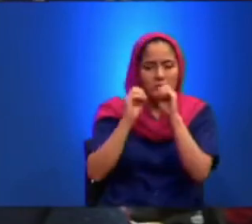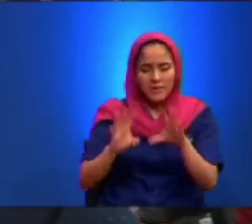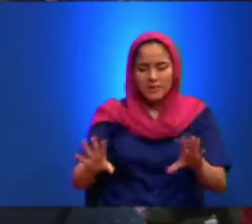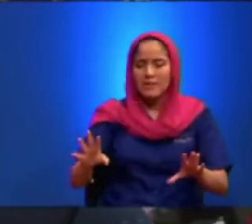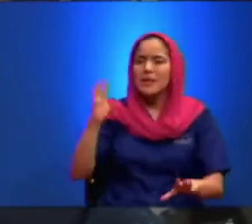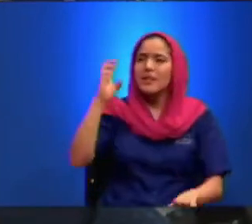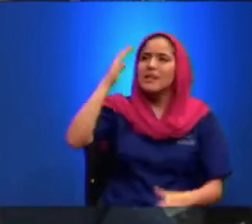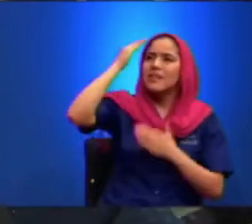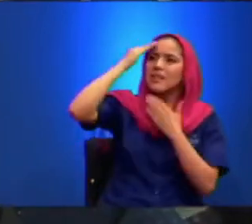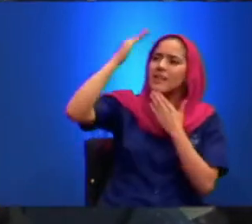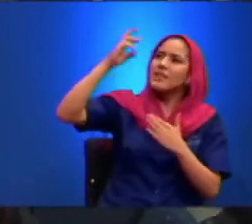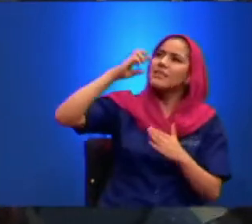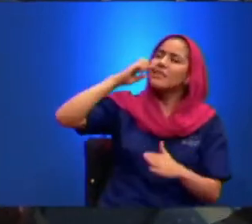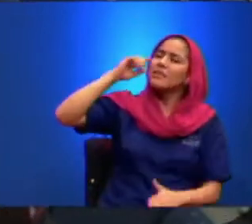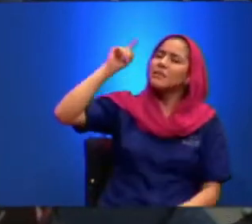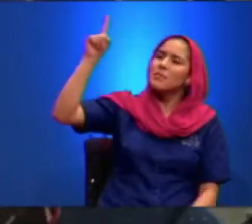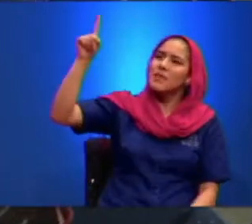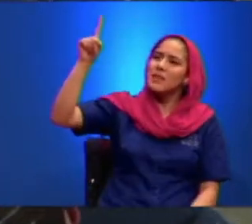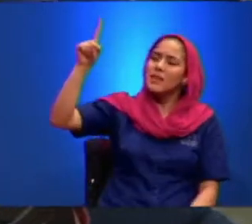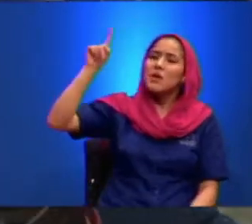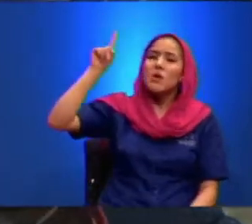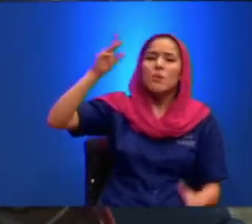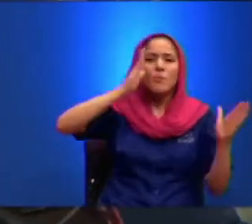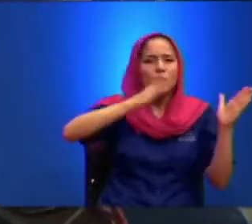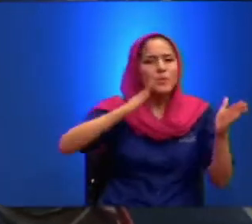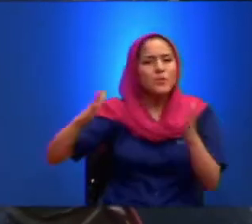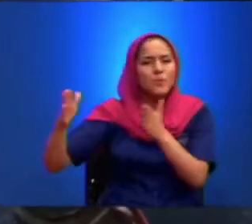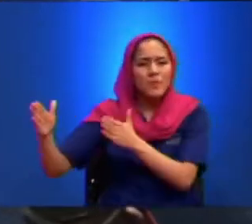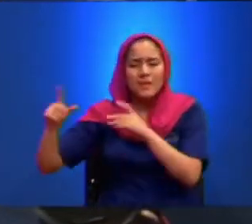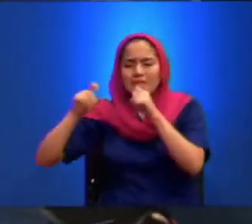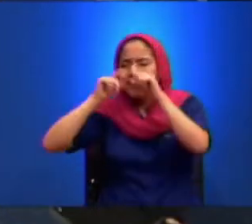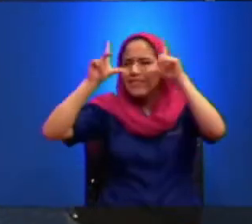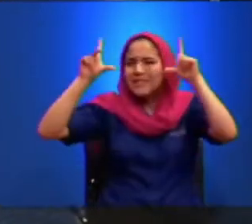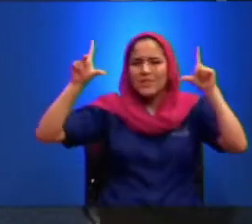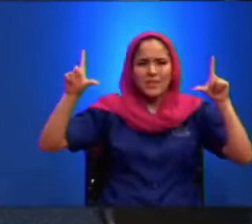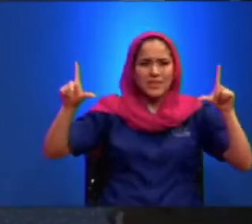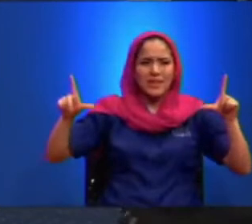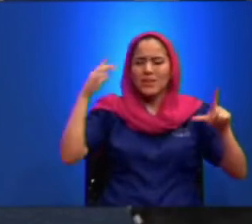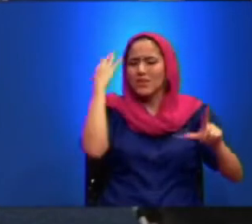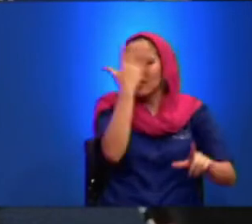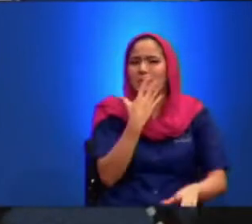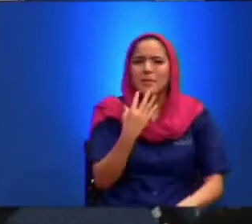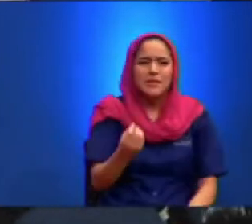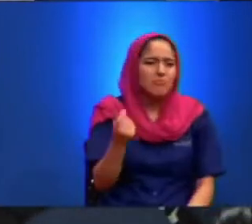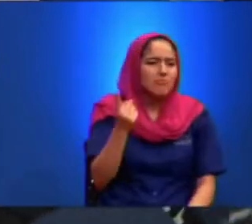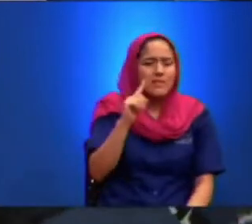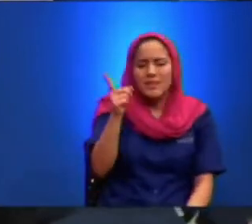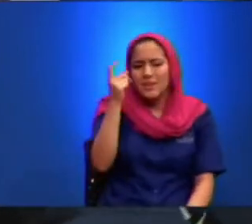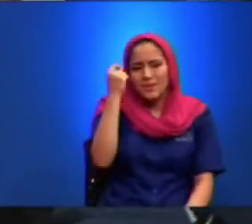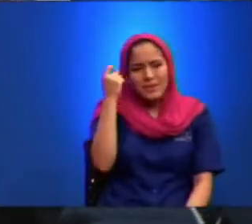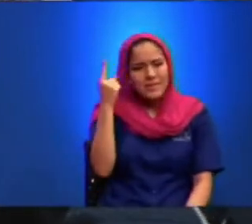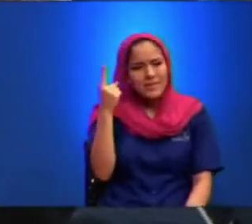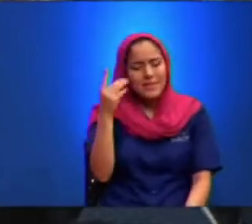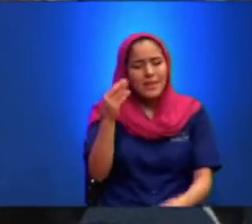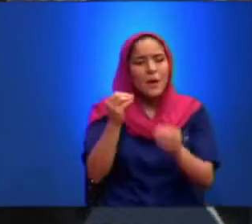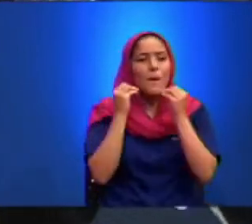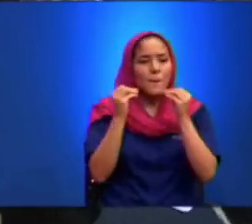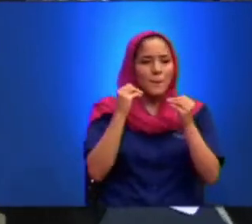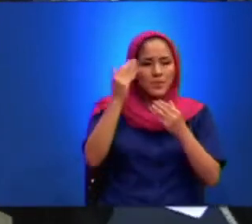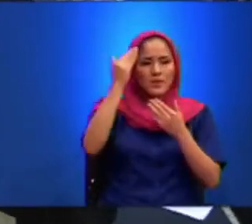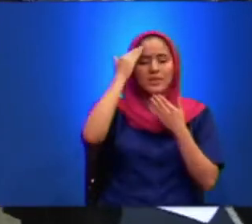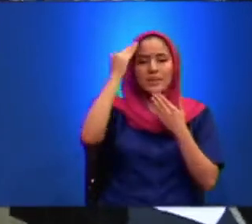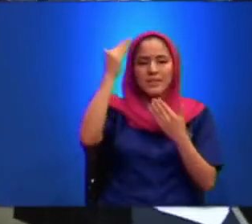Por Ese Plan Tan Extraordinario Tan Precioso Incomprensible Muchas Gracias